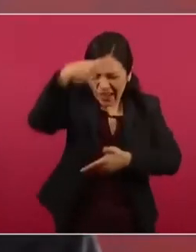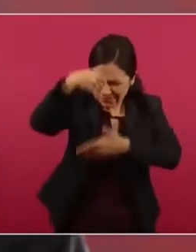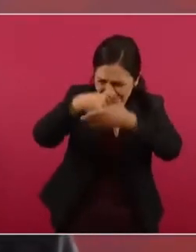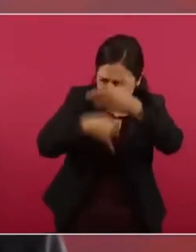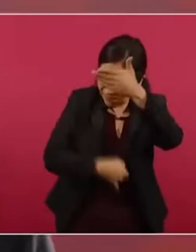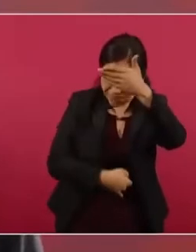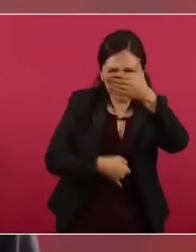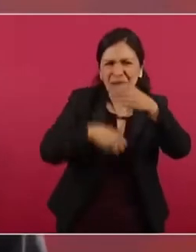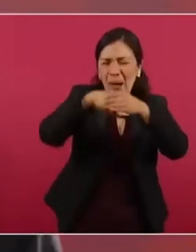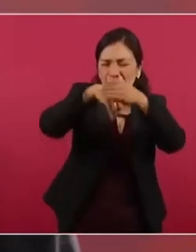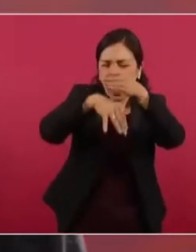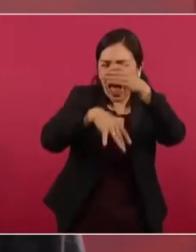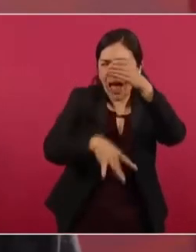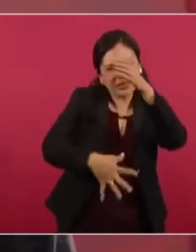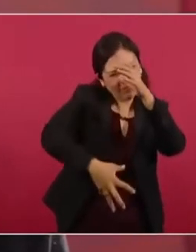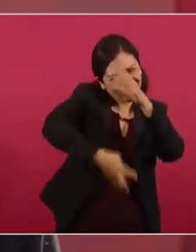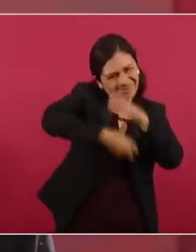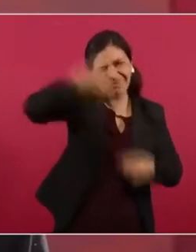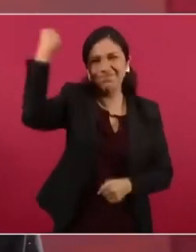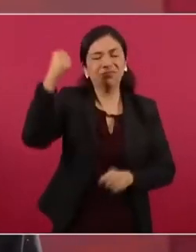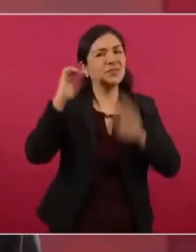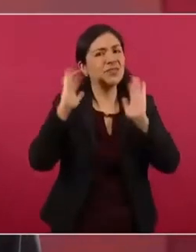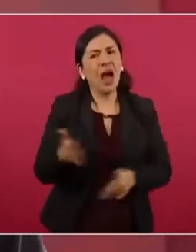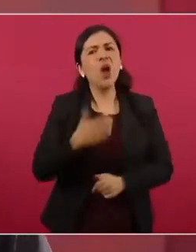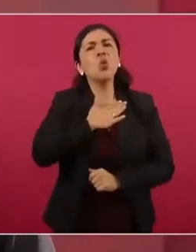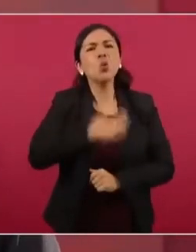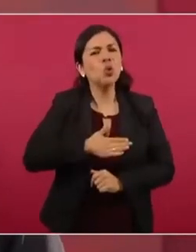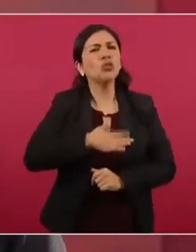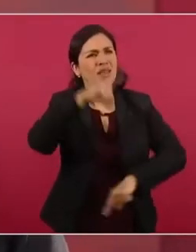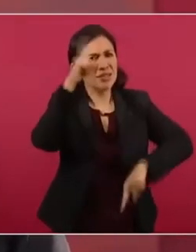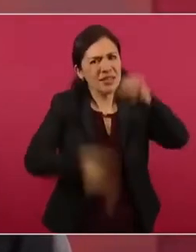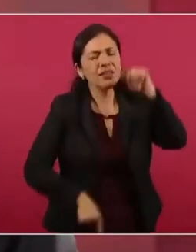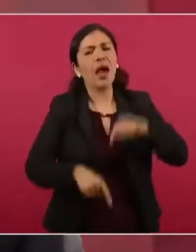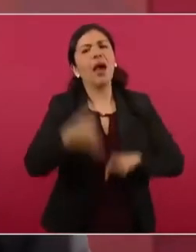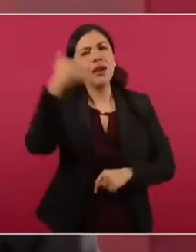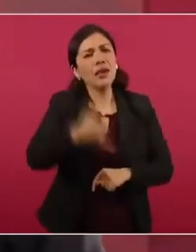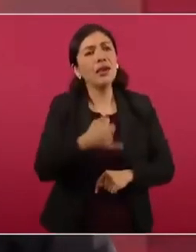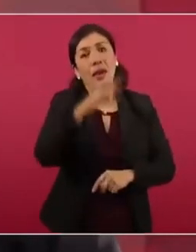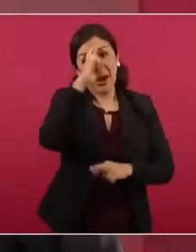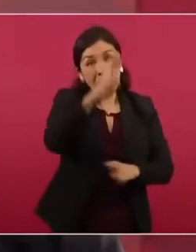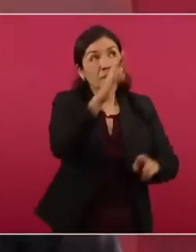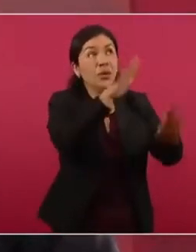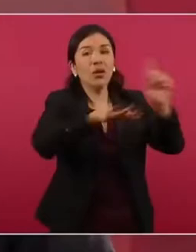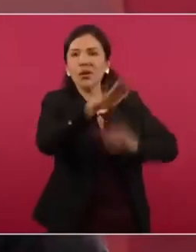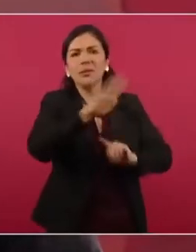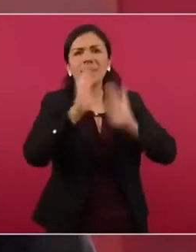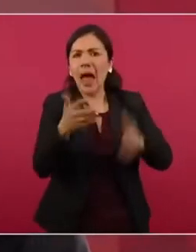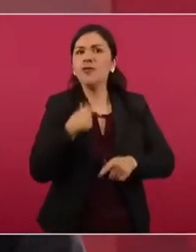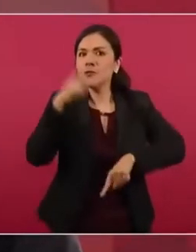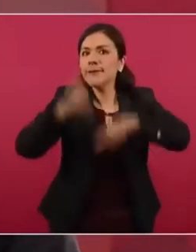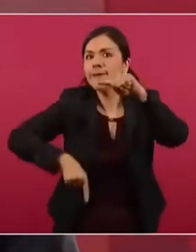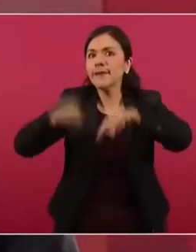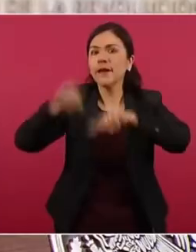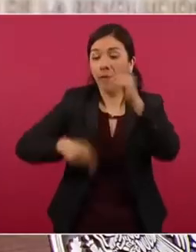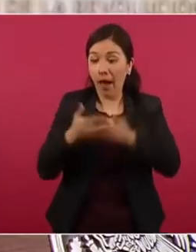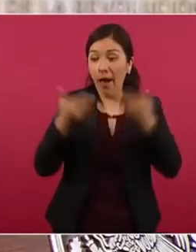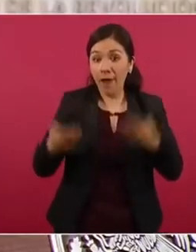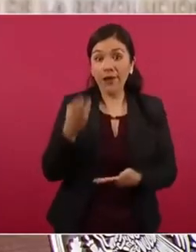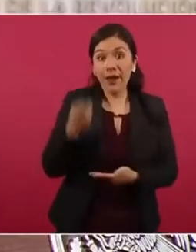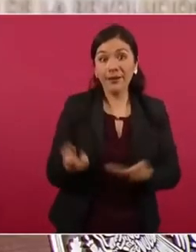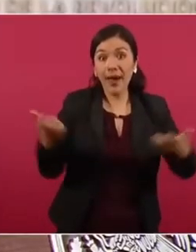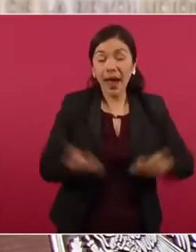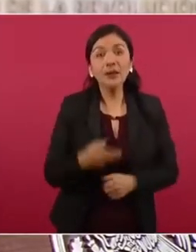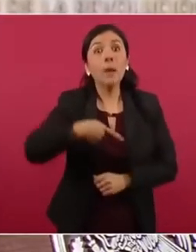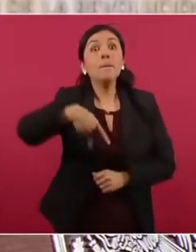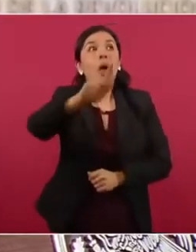corrupto, de injusticias y privilegios, y es lo que estamos haciendo. Pero para